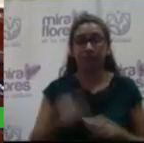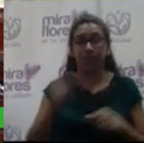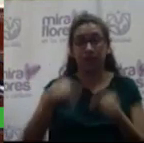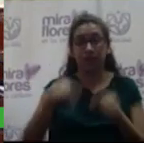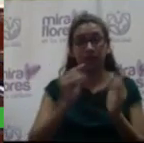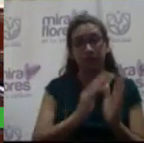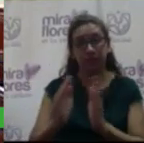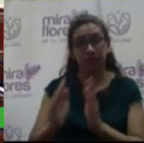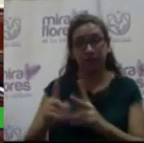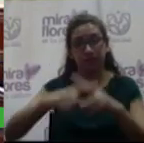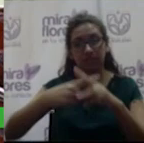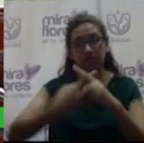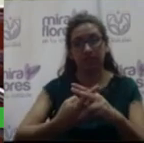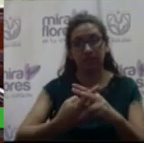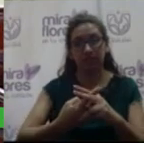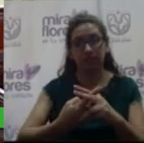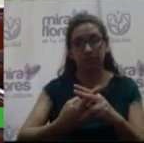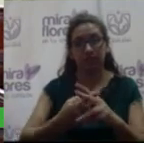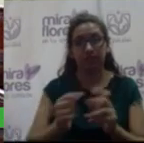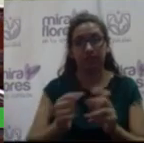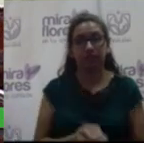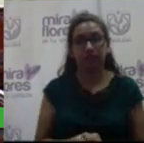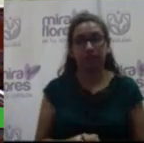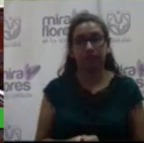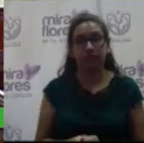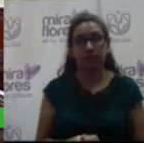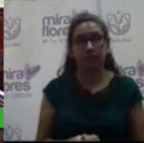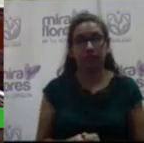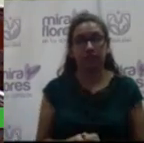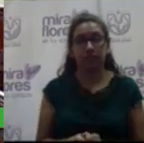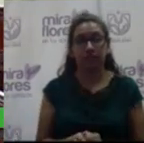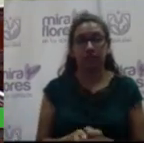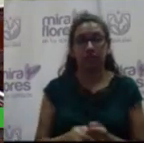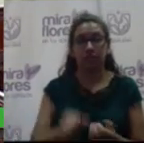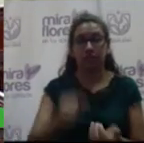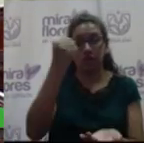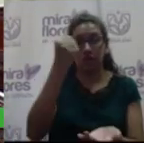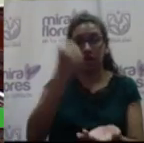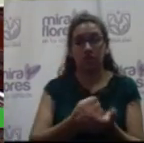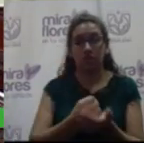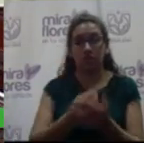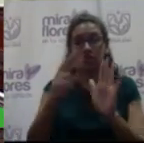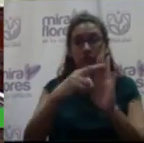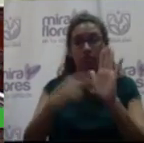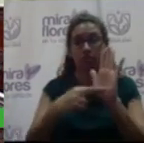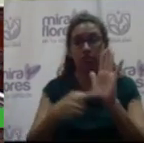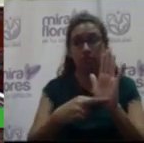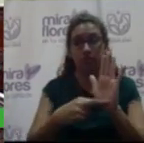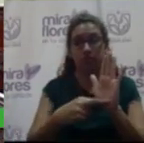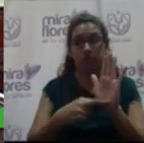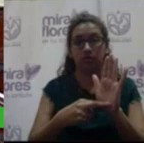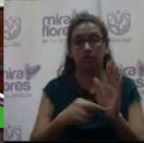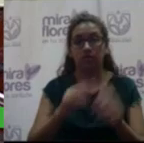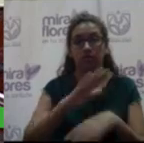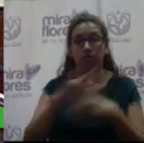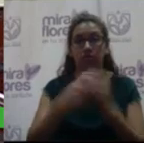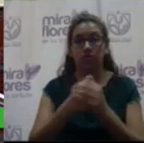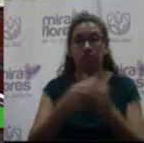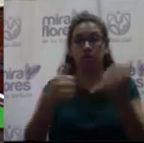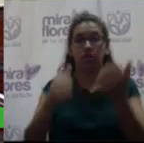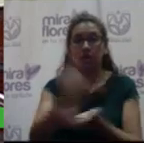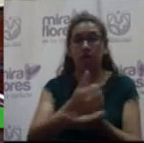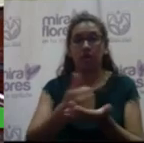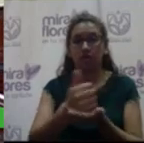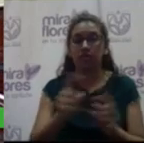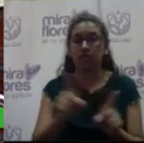proceso dio inicio con la aprobación de un marco normativo que reglamentó todo el proceso del presupuesto